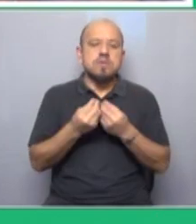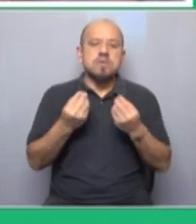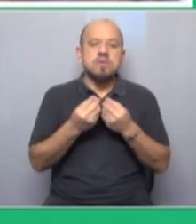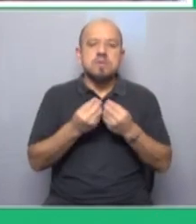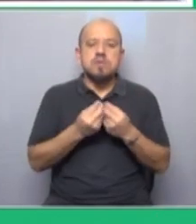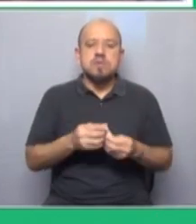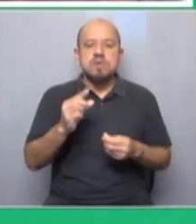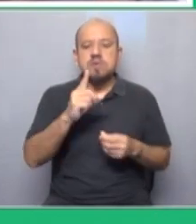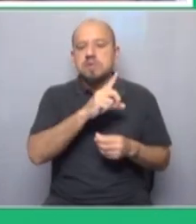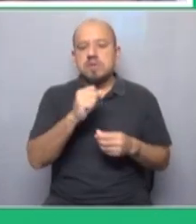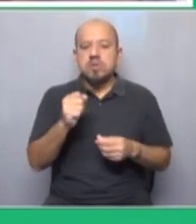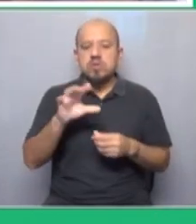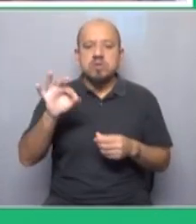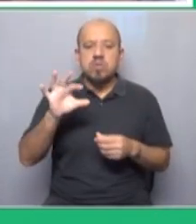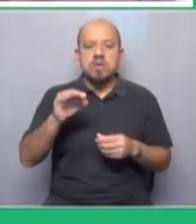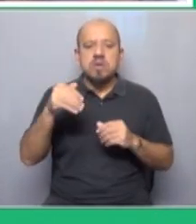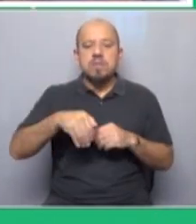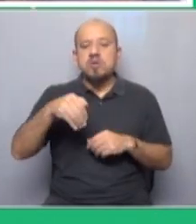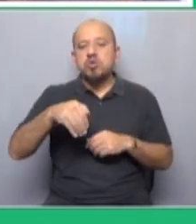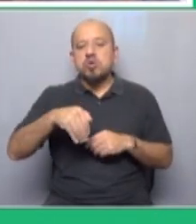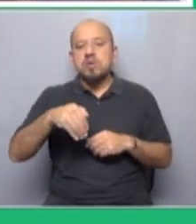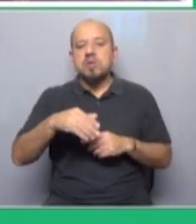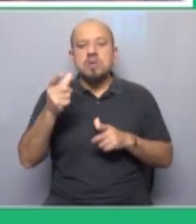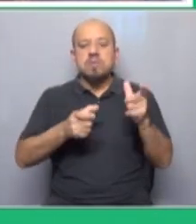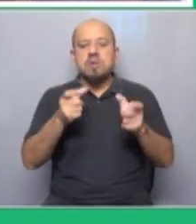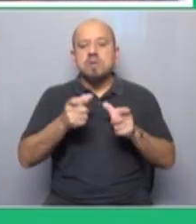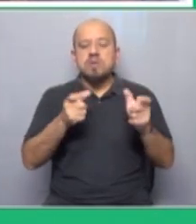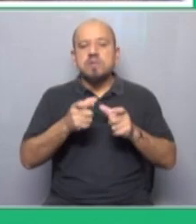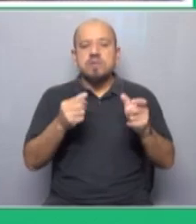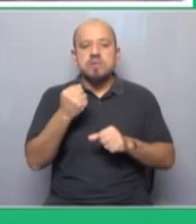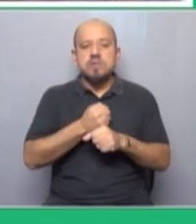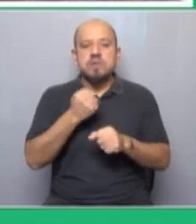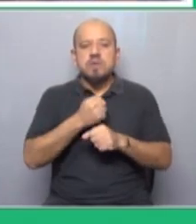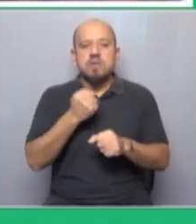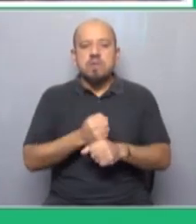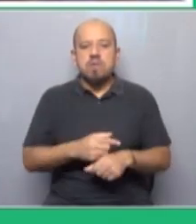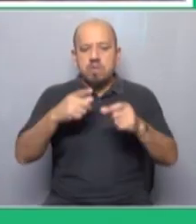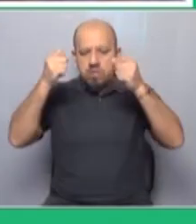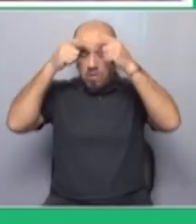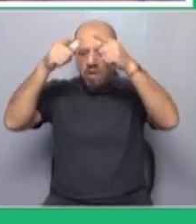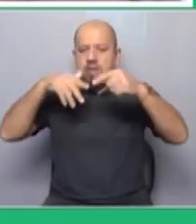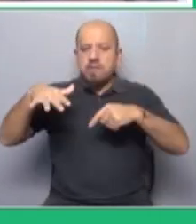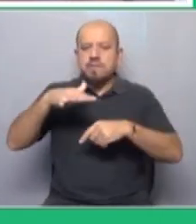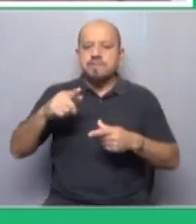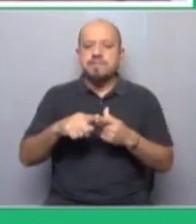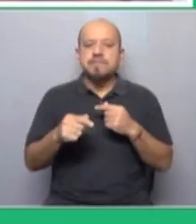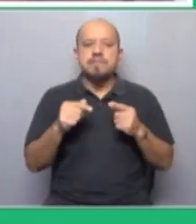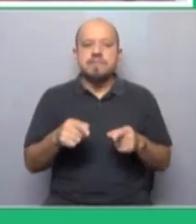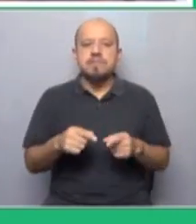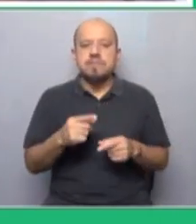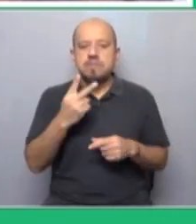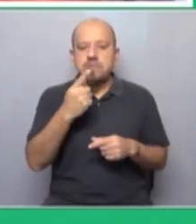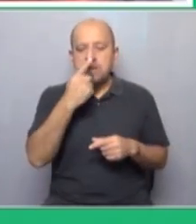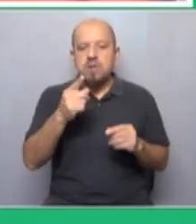millones de personas, de trabajadores y trabajadoras y de campesinos y de otros sectores. Y eso era de